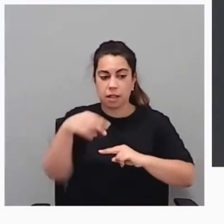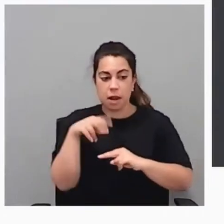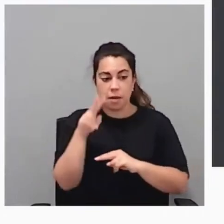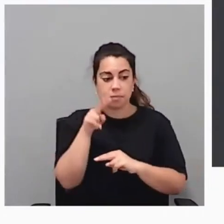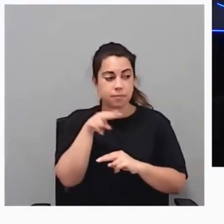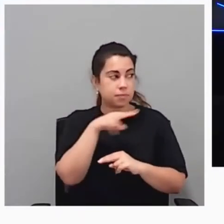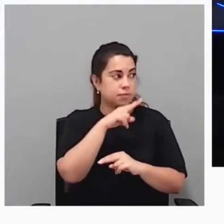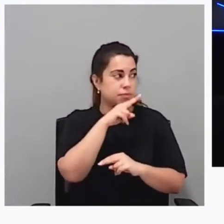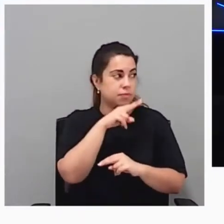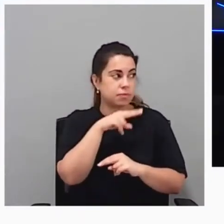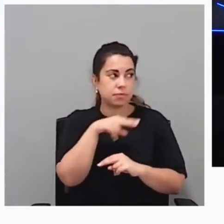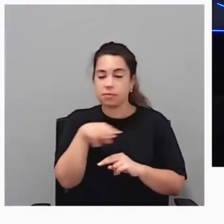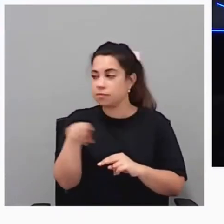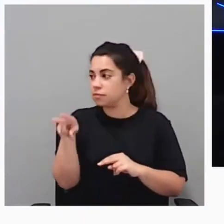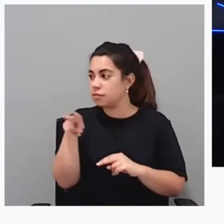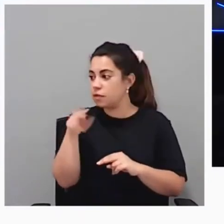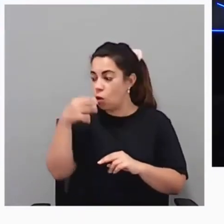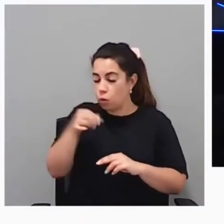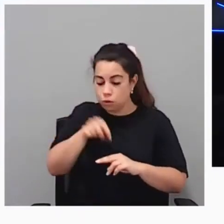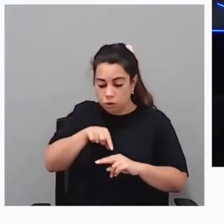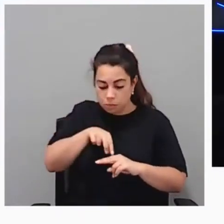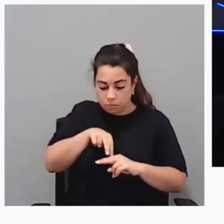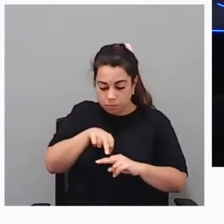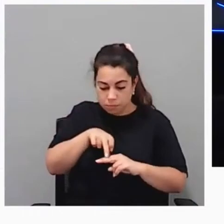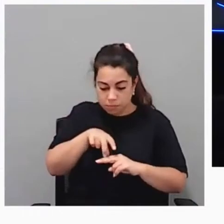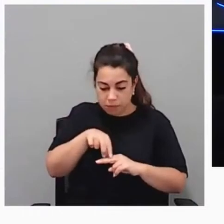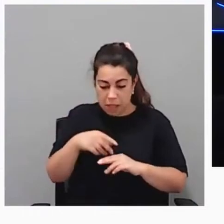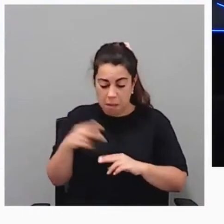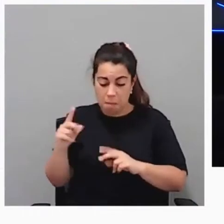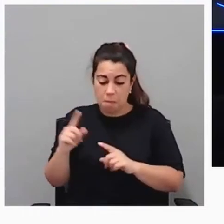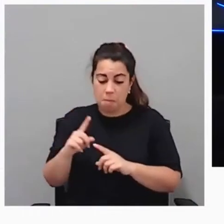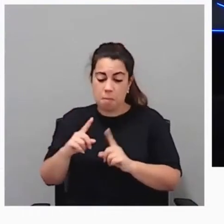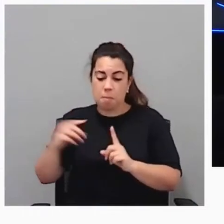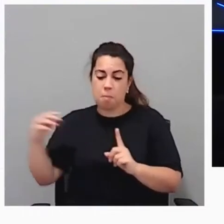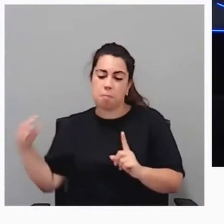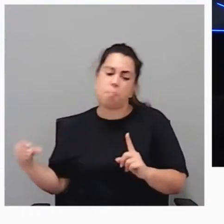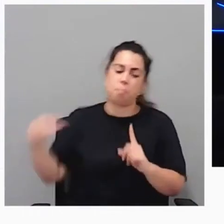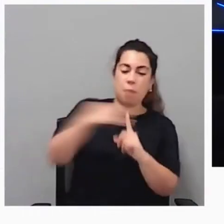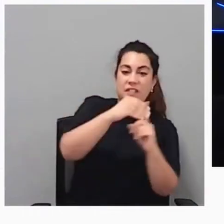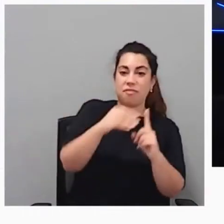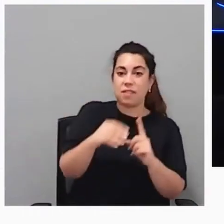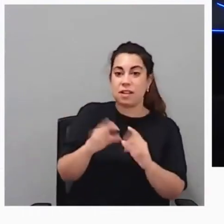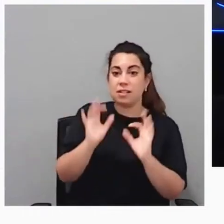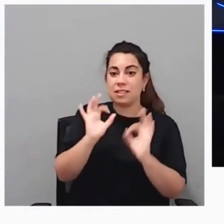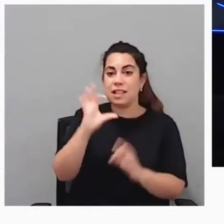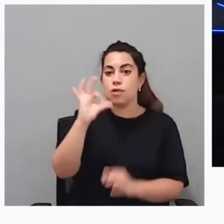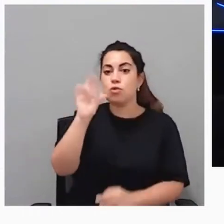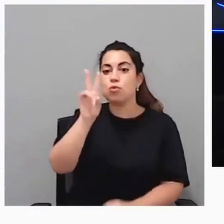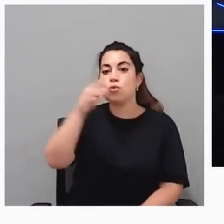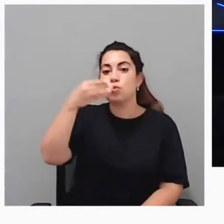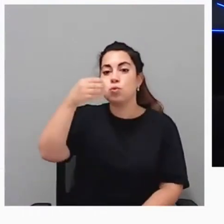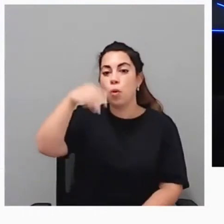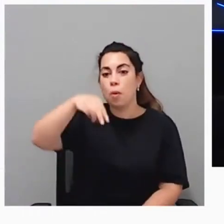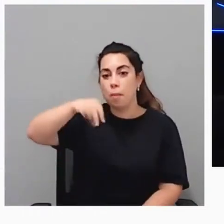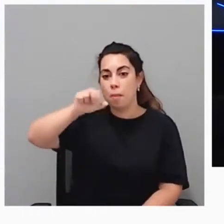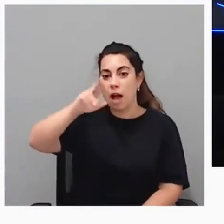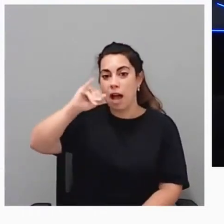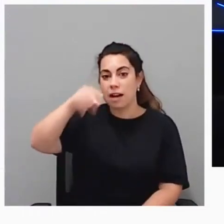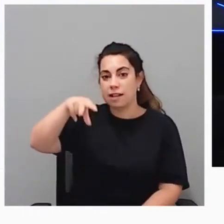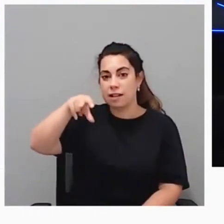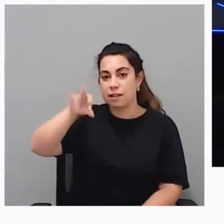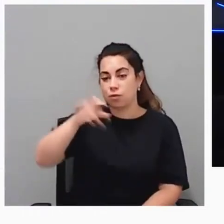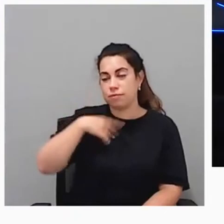submarinos. A mí me pareció fantástica esa definición. Lo triste es que seguramente no sirve para definir también el 2021